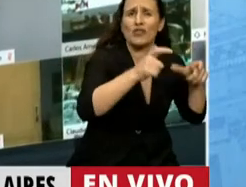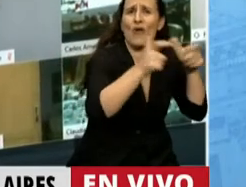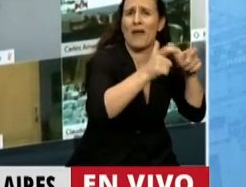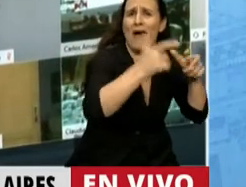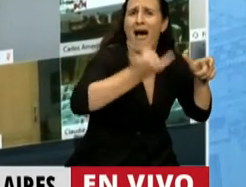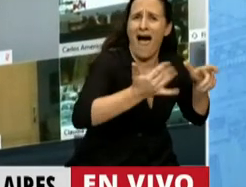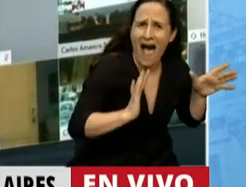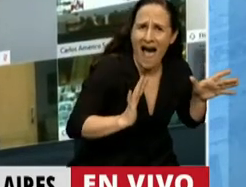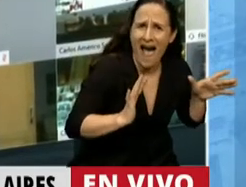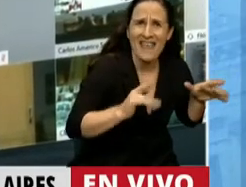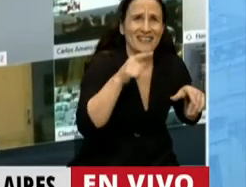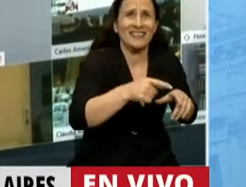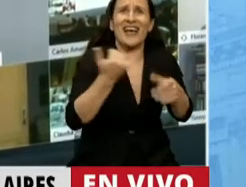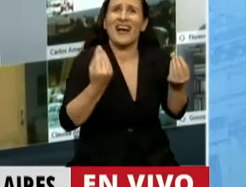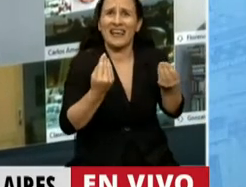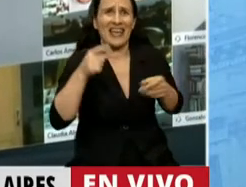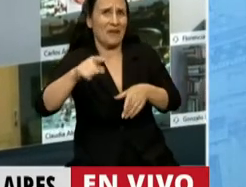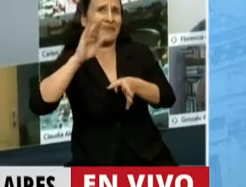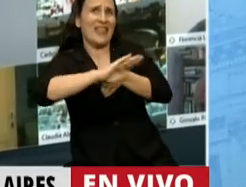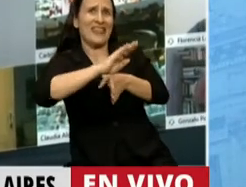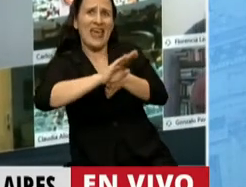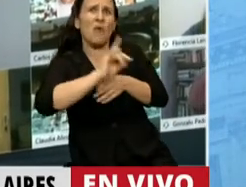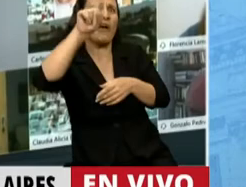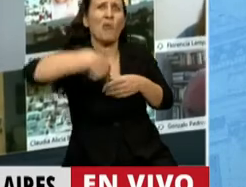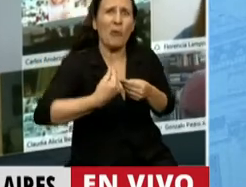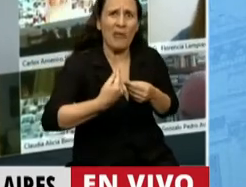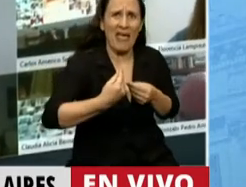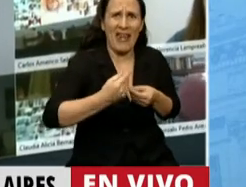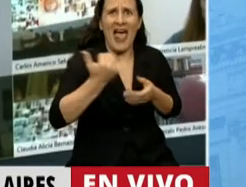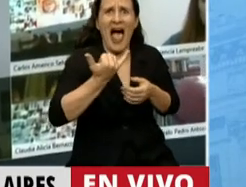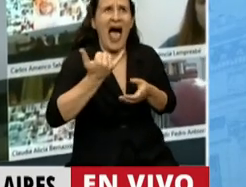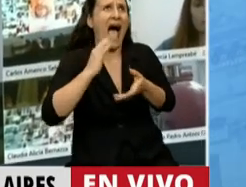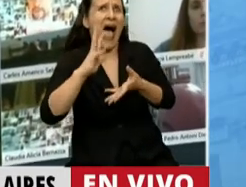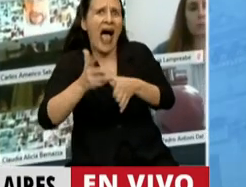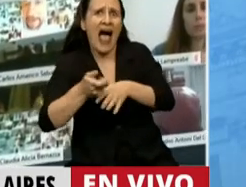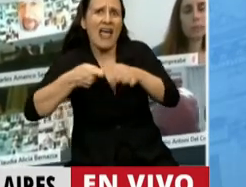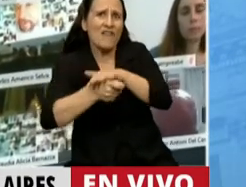que son tenedores de una deuda ilegal y fraudulenta. Y ese es el punto.